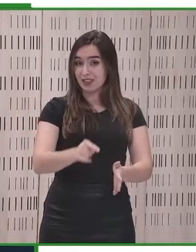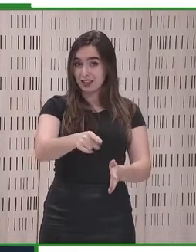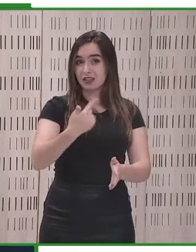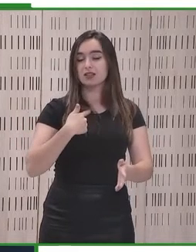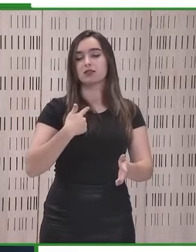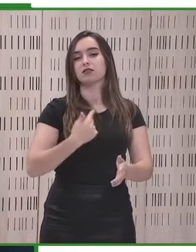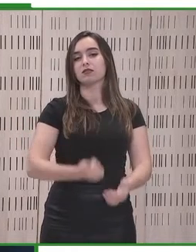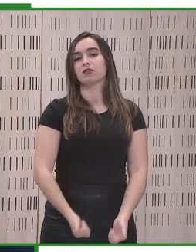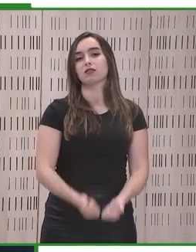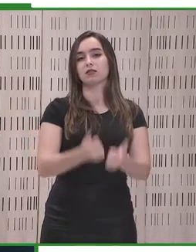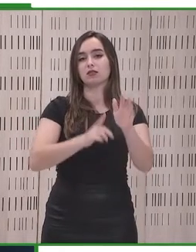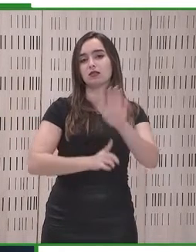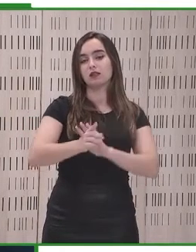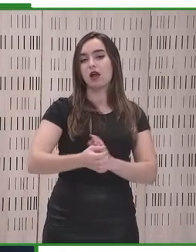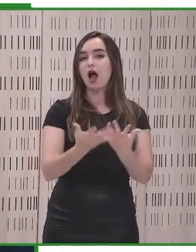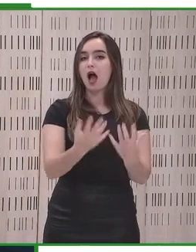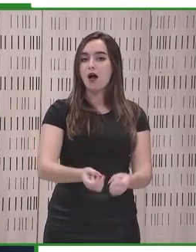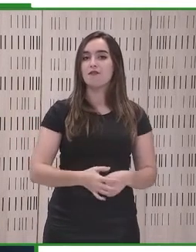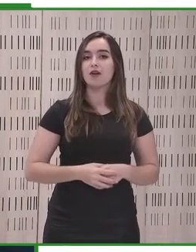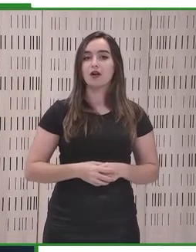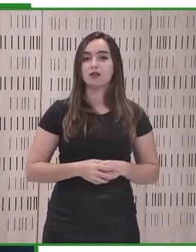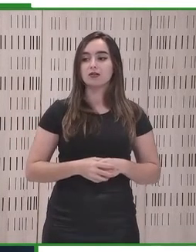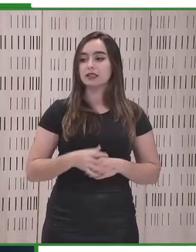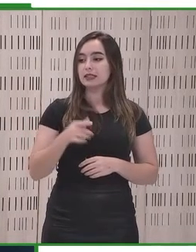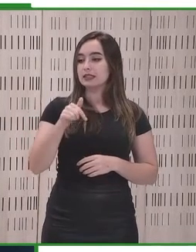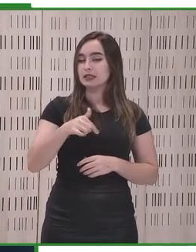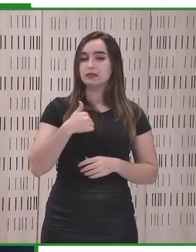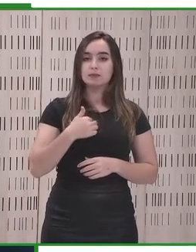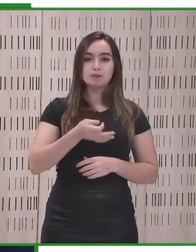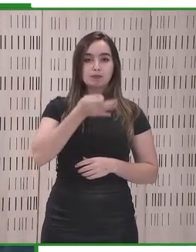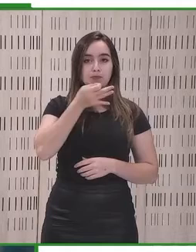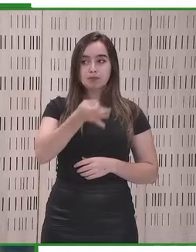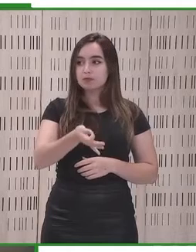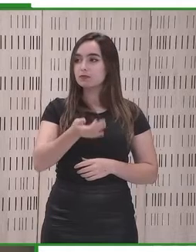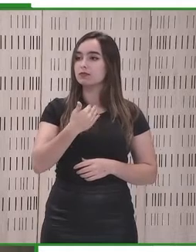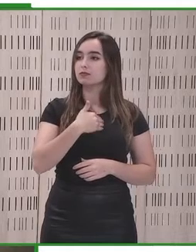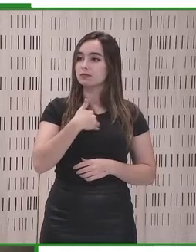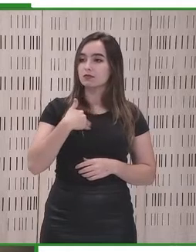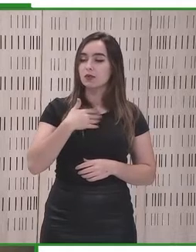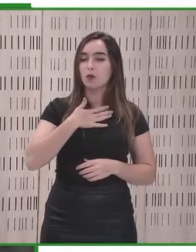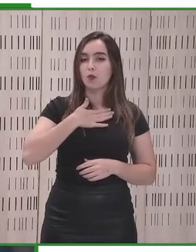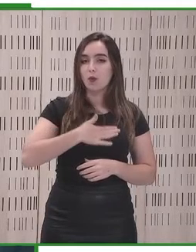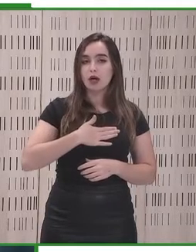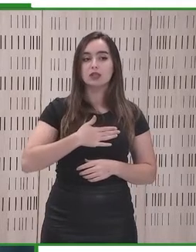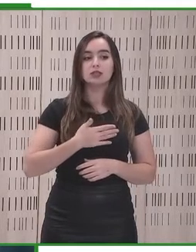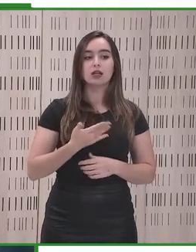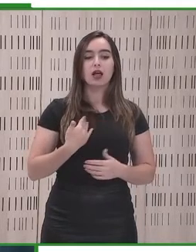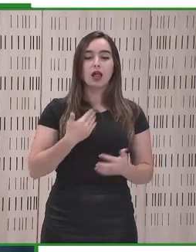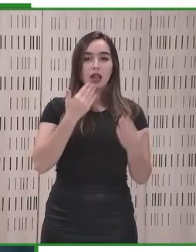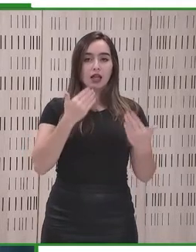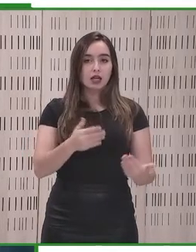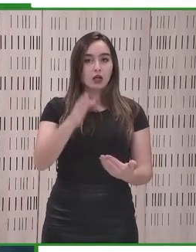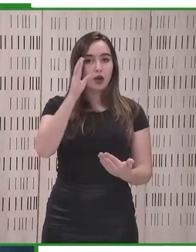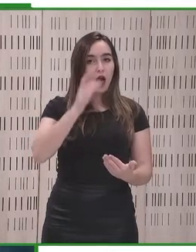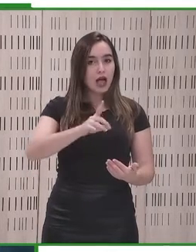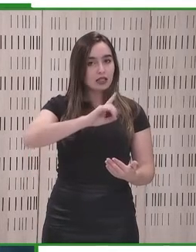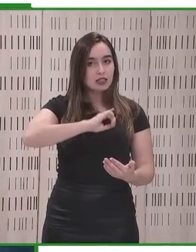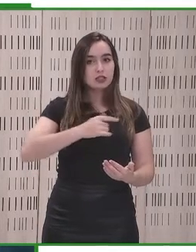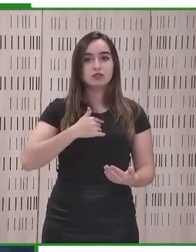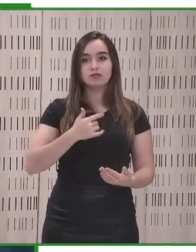A final de año vamos a poder ofrecer más resultados del trabajo